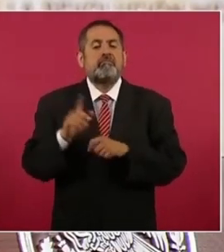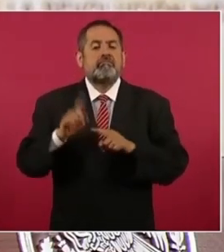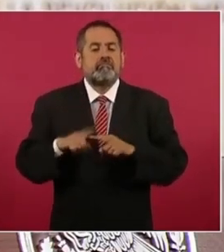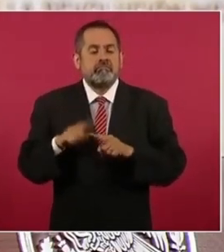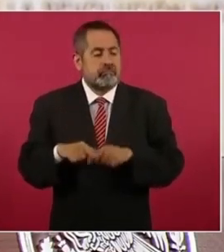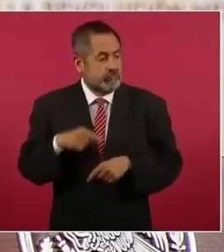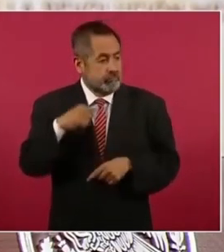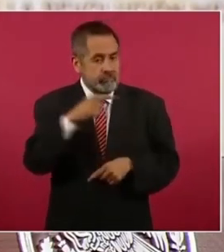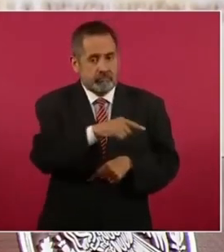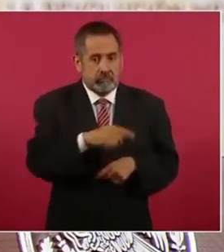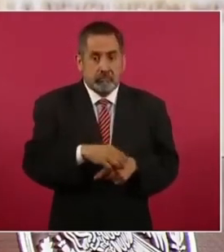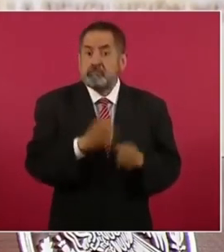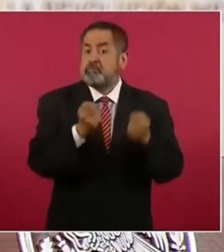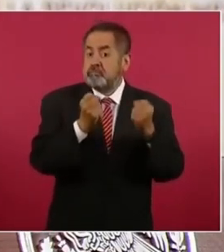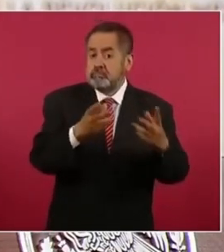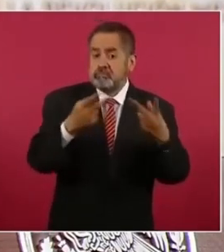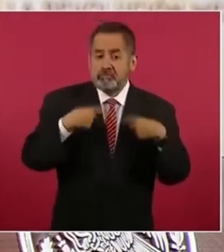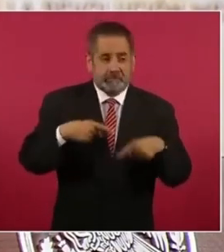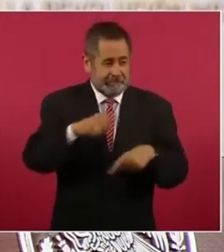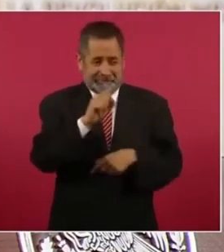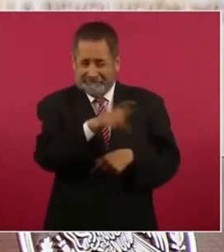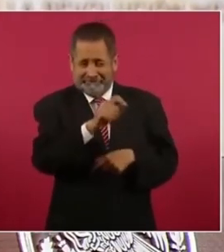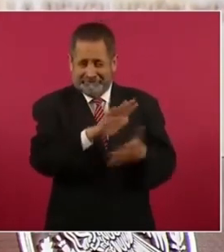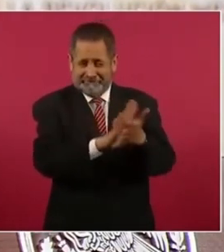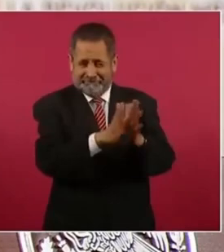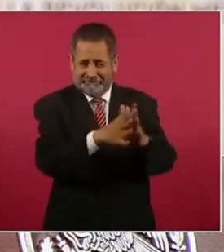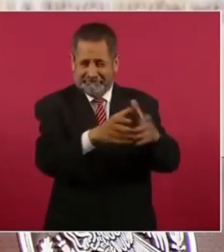De que lo fueron a ver los mismos